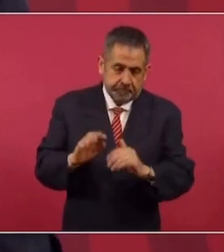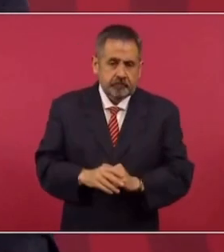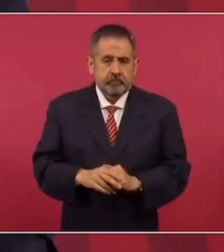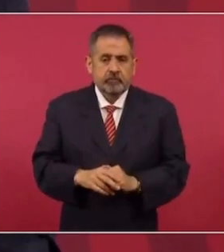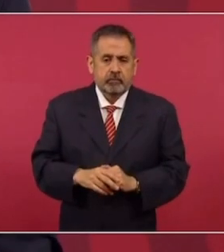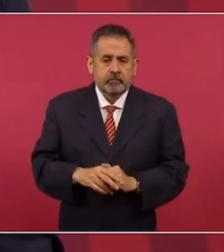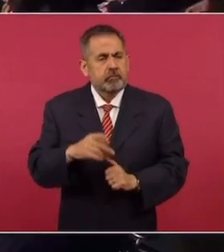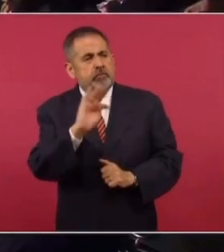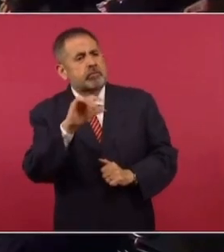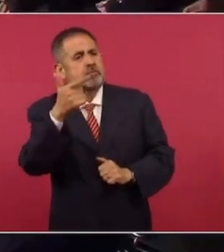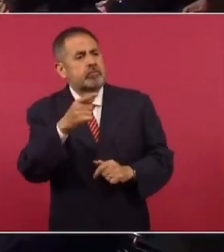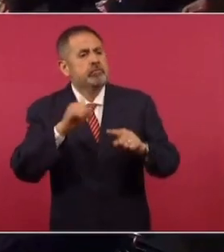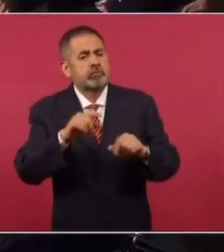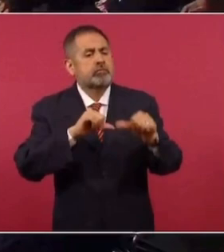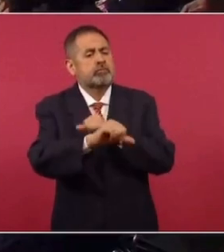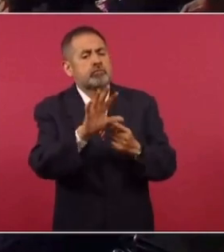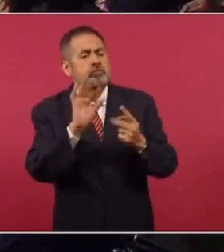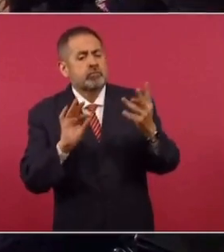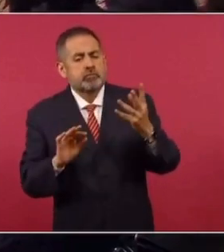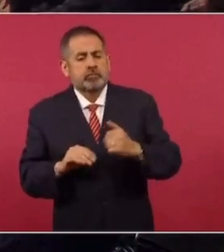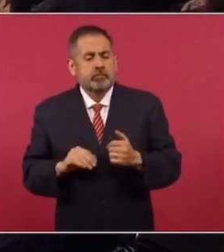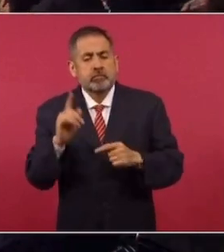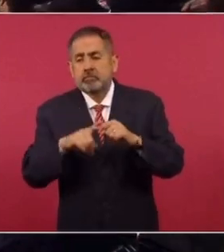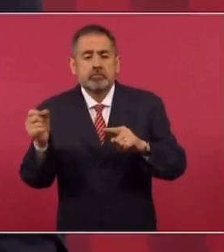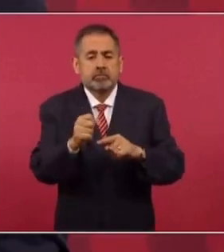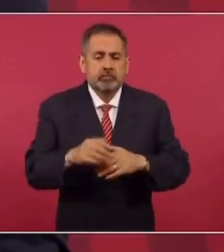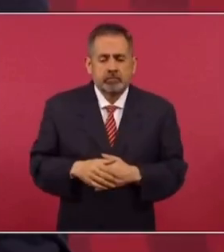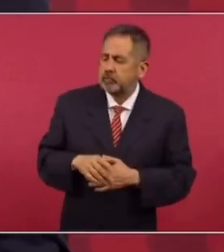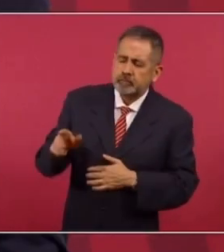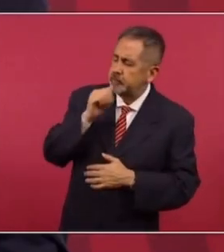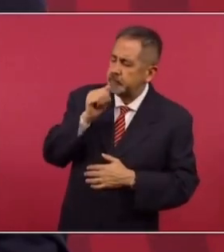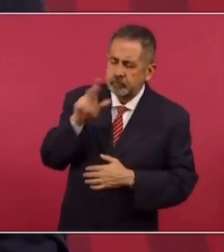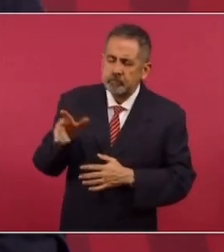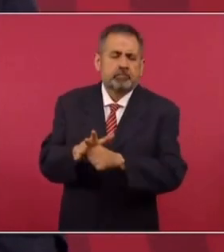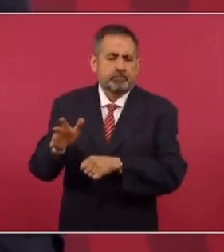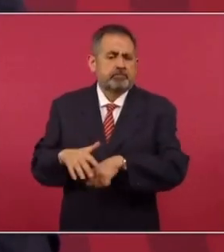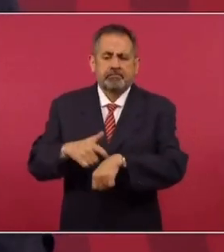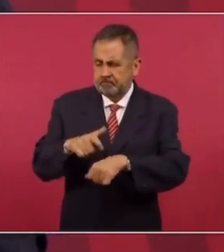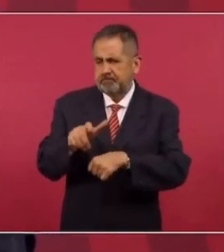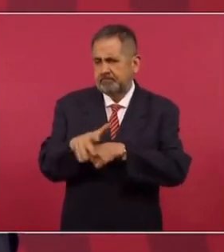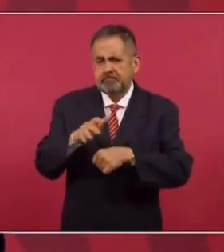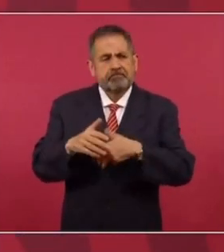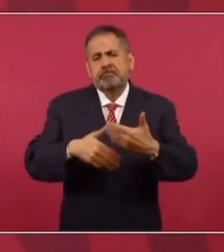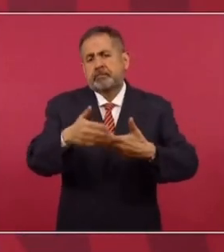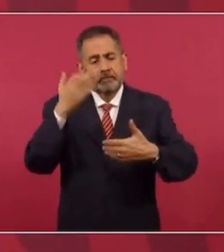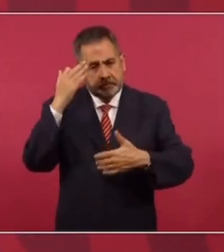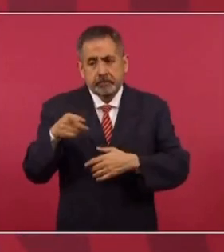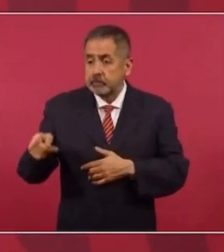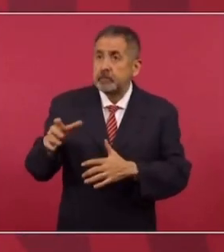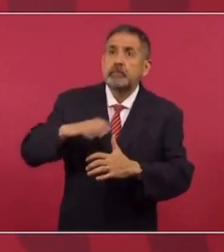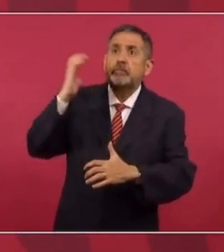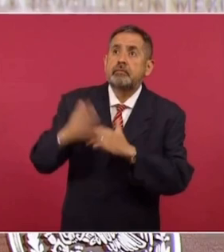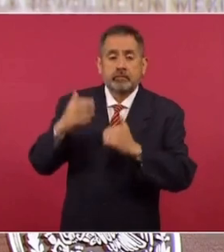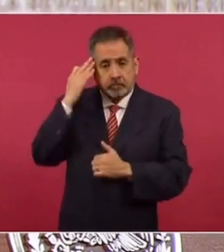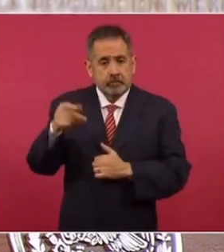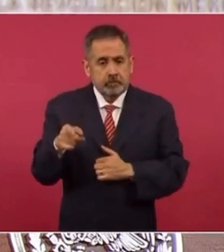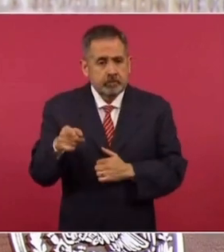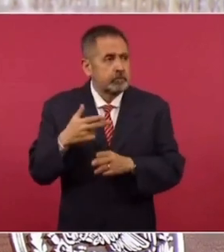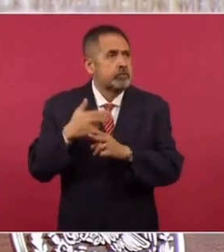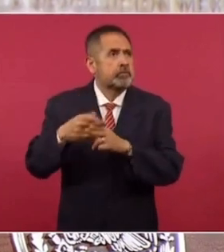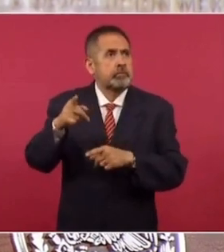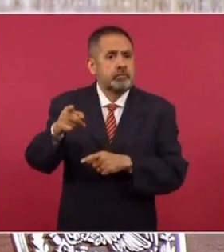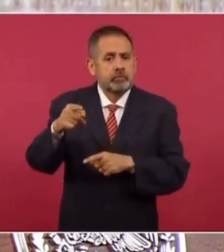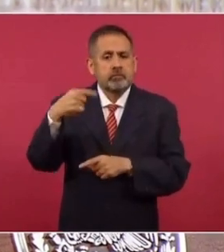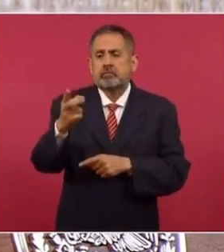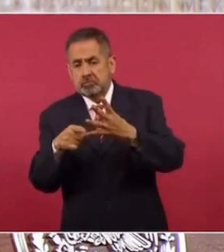¿Y tiene una lista de posibles candidatos o una idea de si sería alguien que trabaja en el banco? Hay tiempo porque termina el periodo hasta